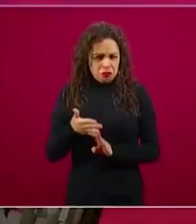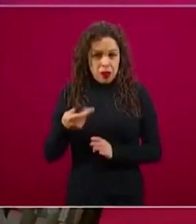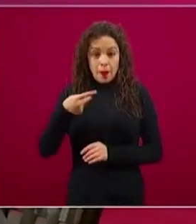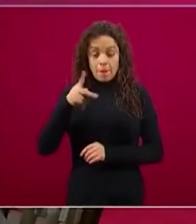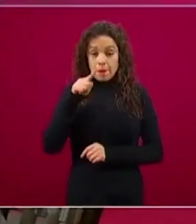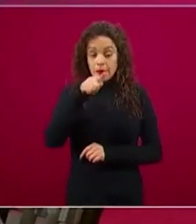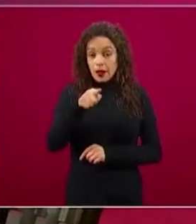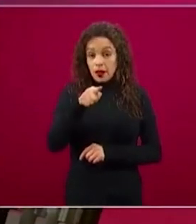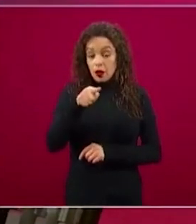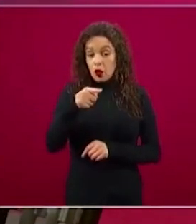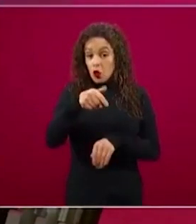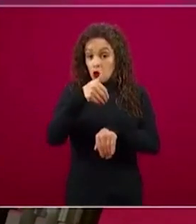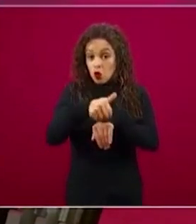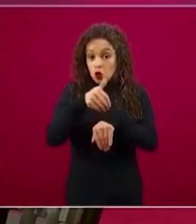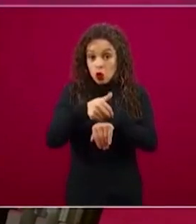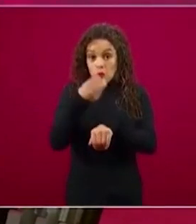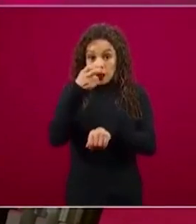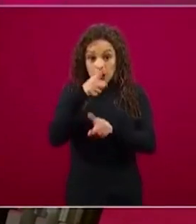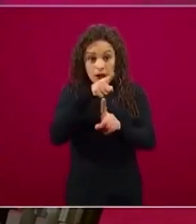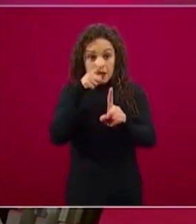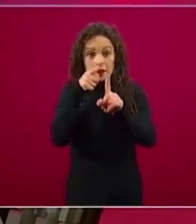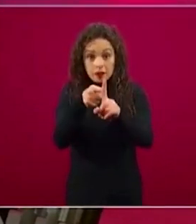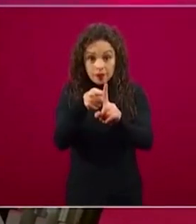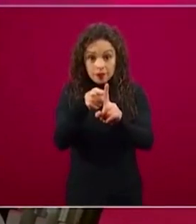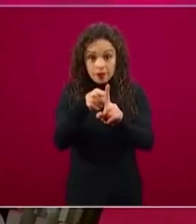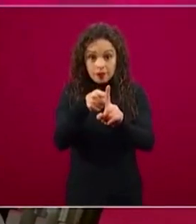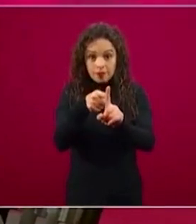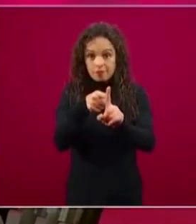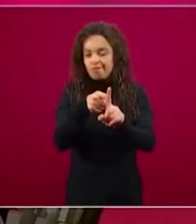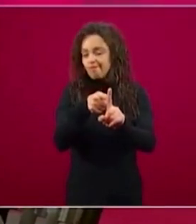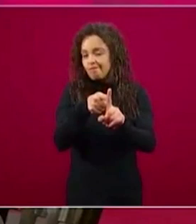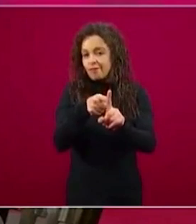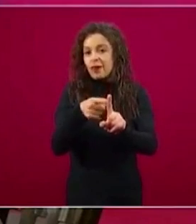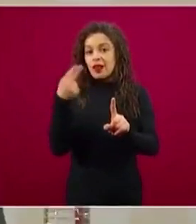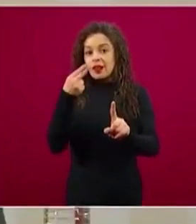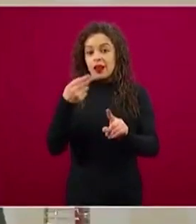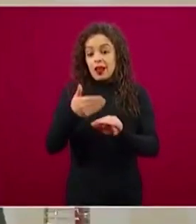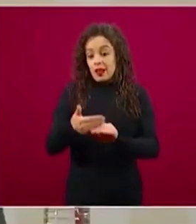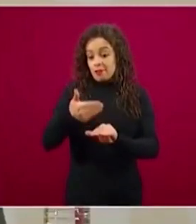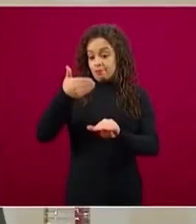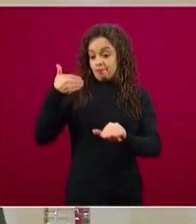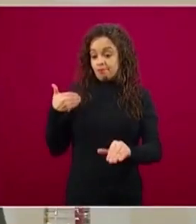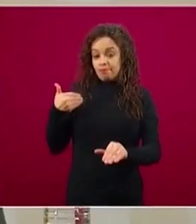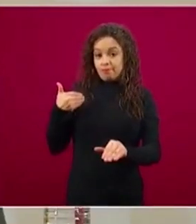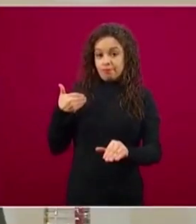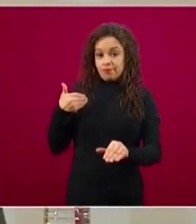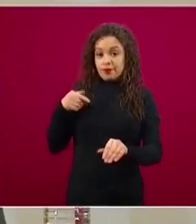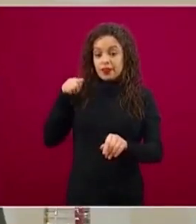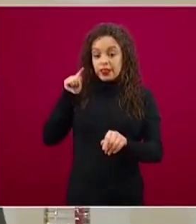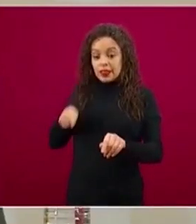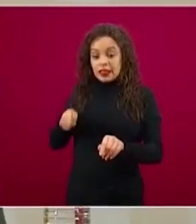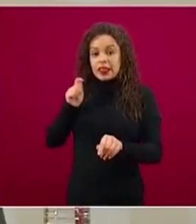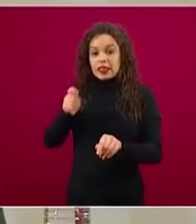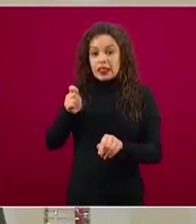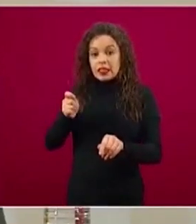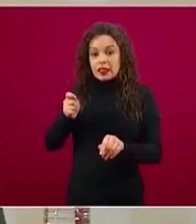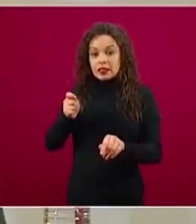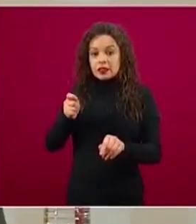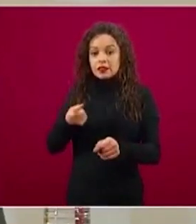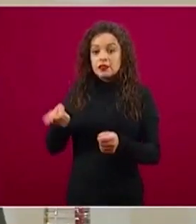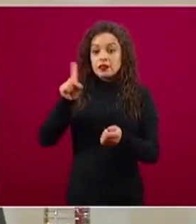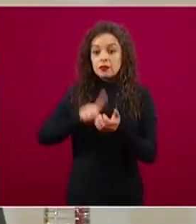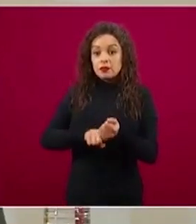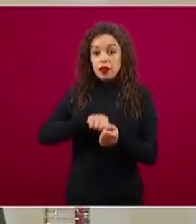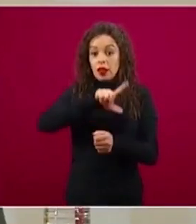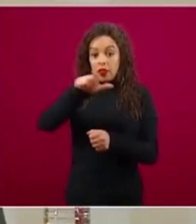sino es la inteligencia que está detrás del número. Y de cuatro pasamos a 12 y eso significa se triplicó el número.